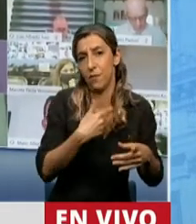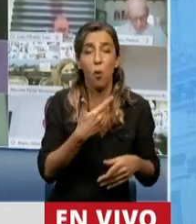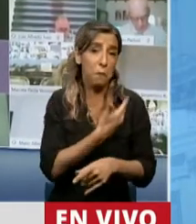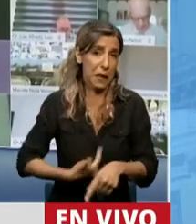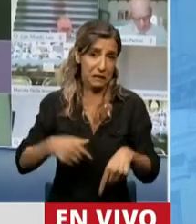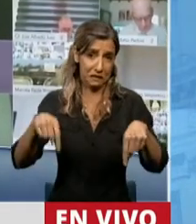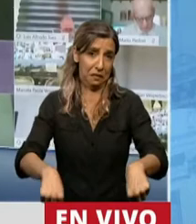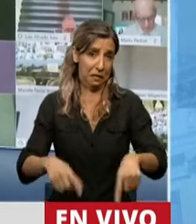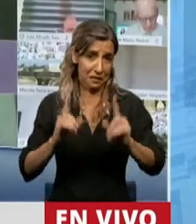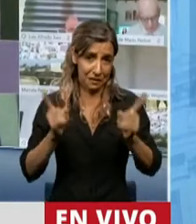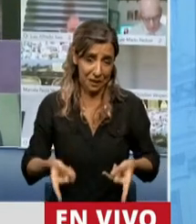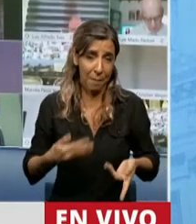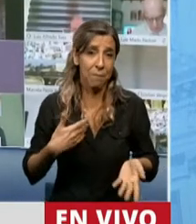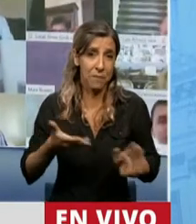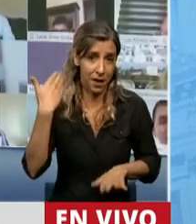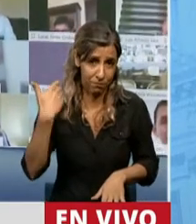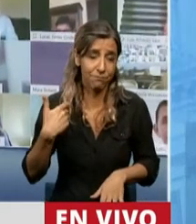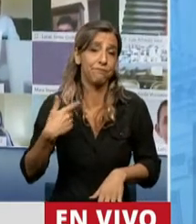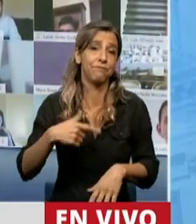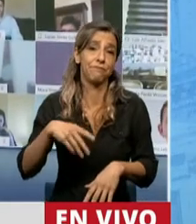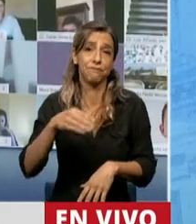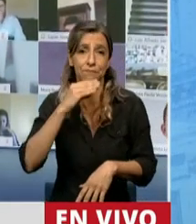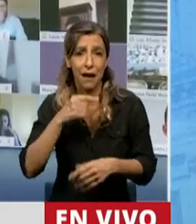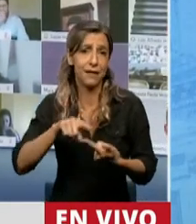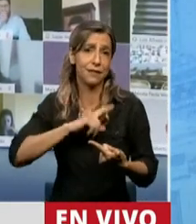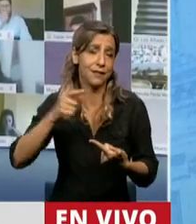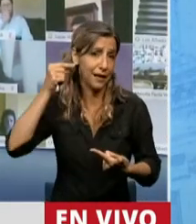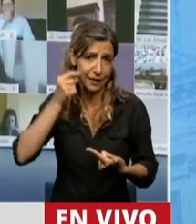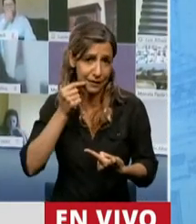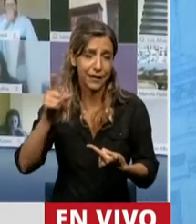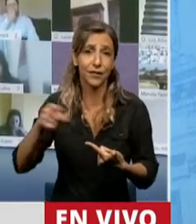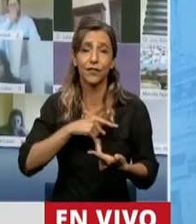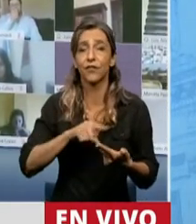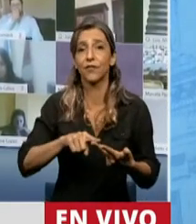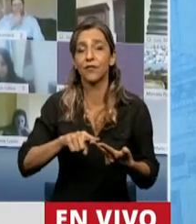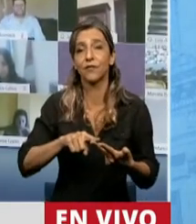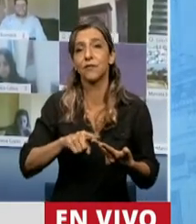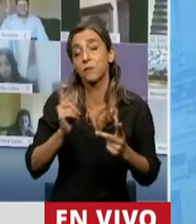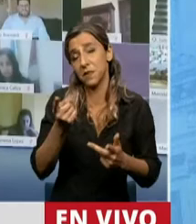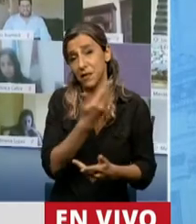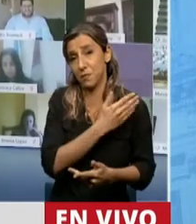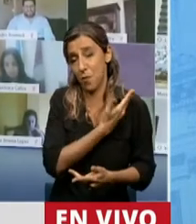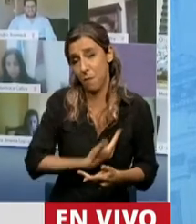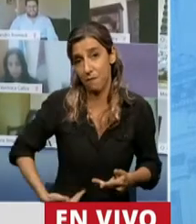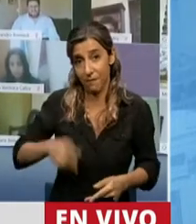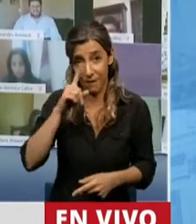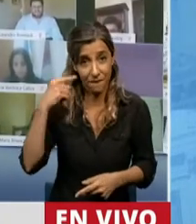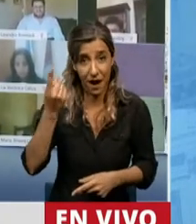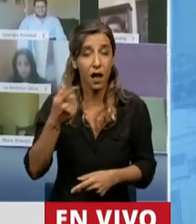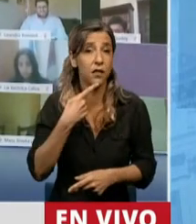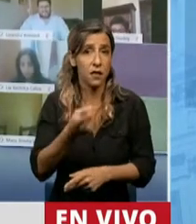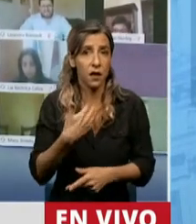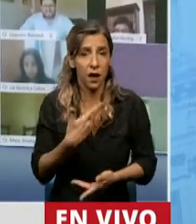el gobernador Acel Kicillof y el propio presidente Alberto Fernández plantearon la